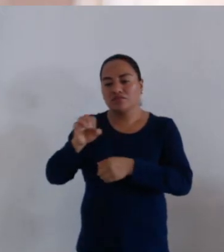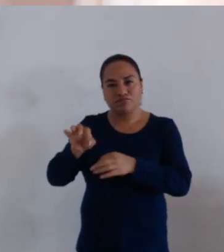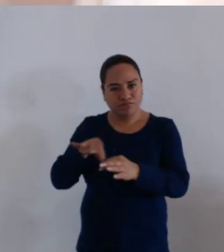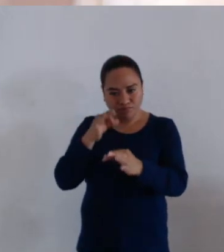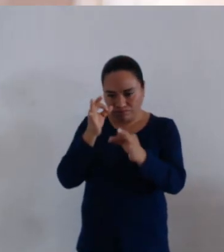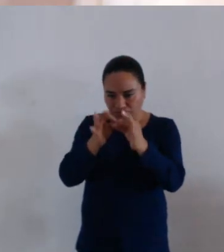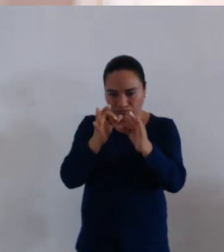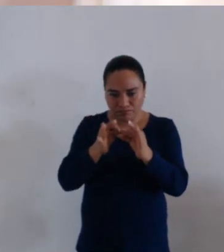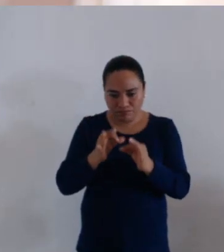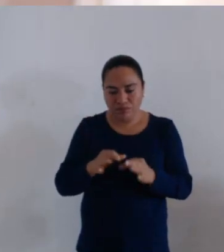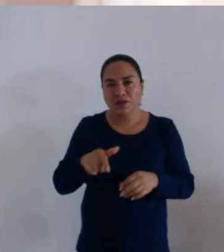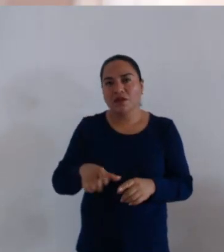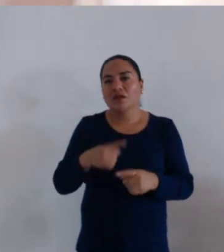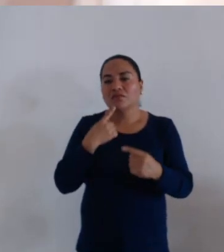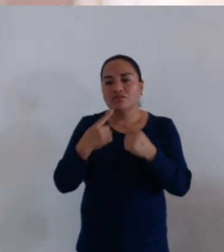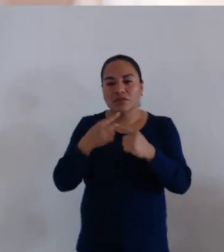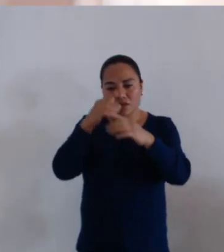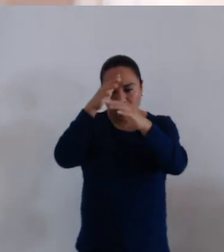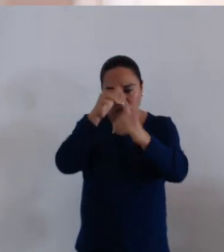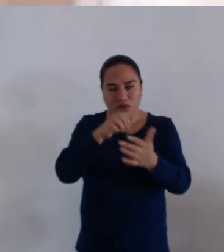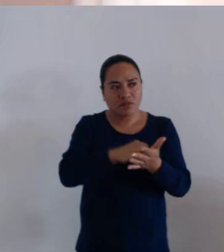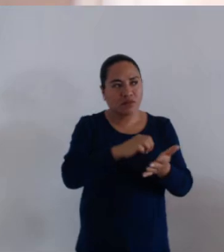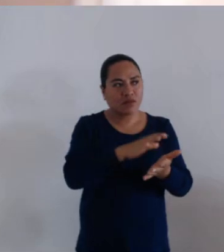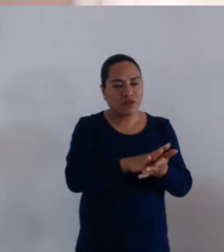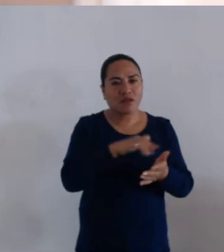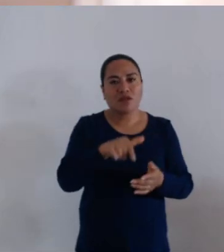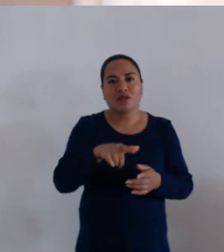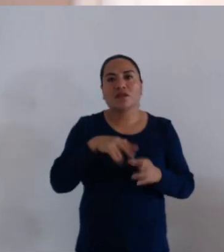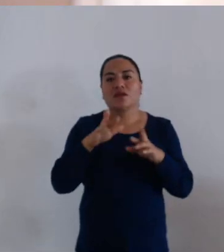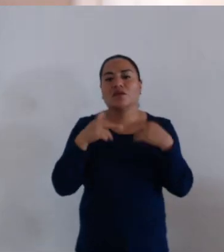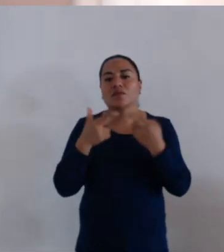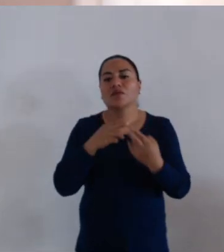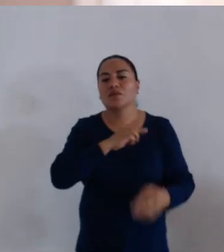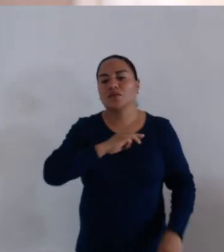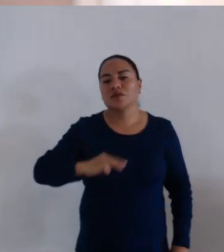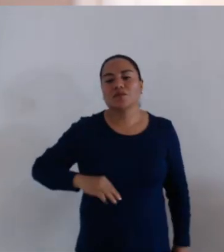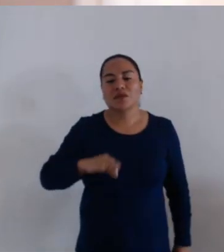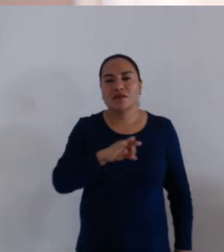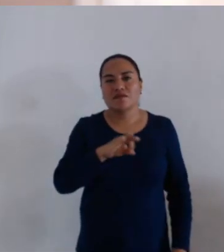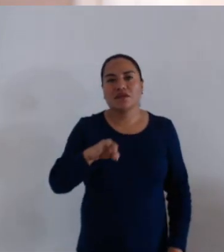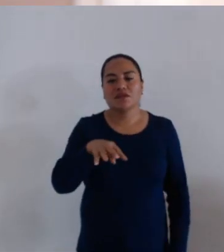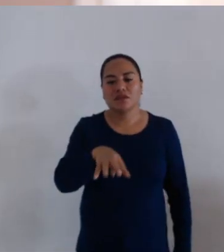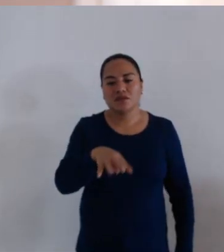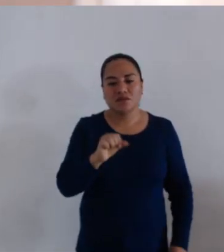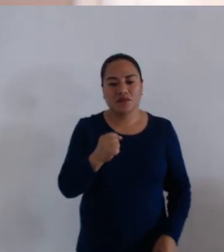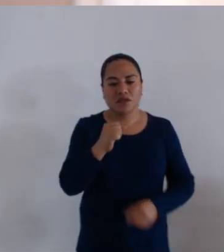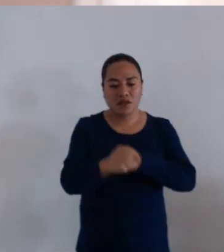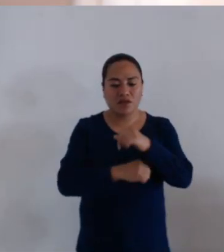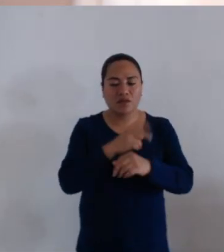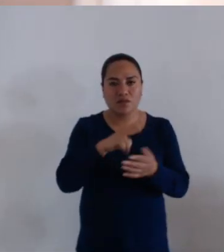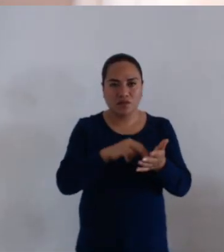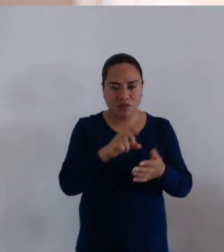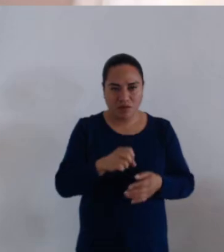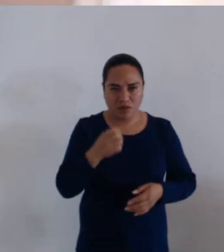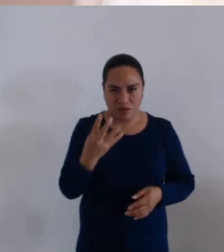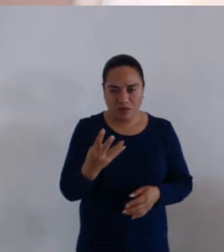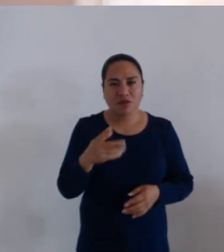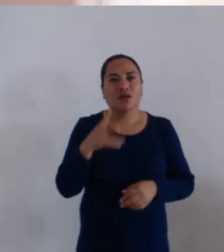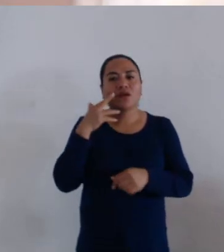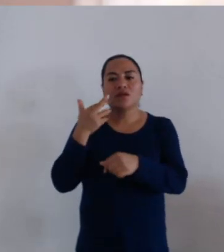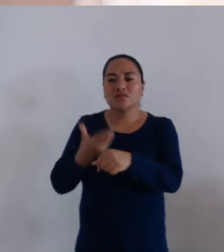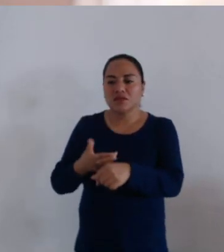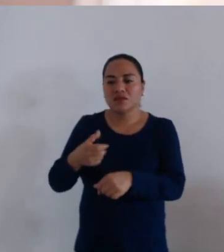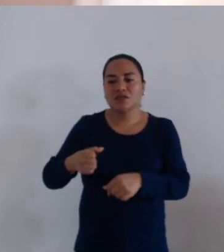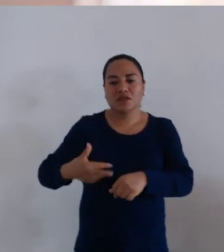cumplimiento a los acuerdos emanados de la sesión ordinaria de Cabildo de fecha 19 de septiembre del año 2024. En lo que